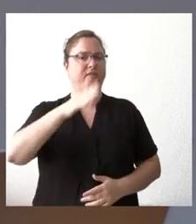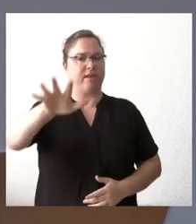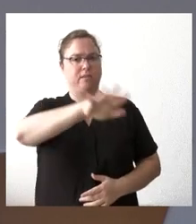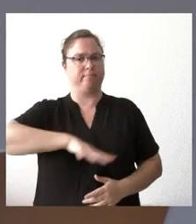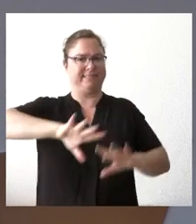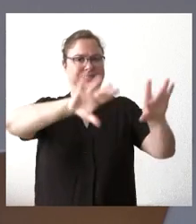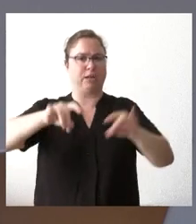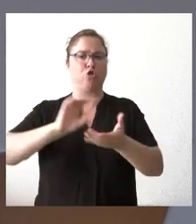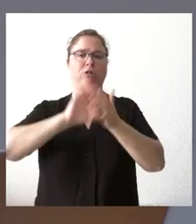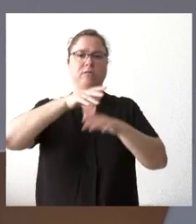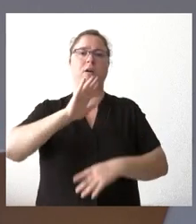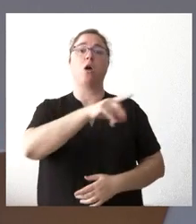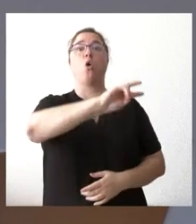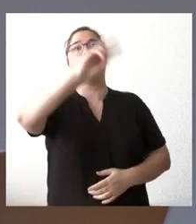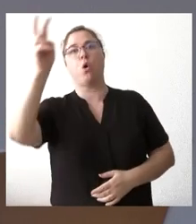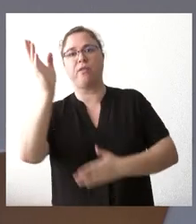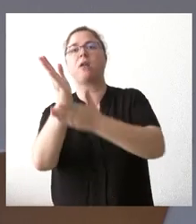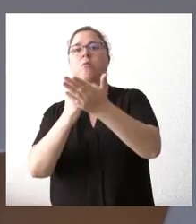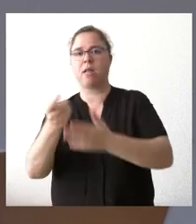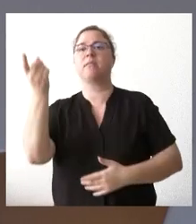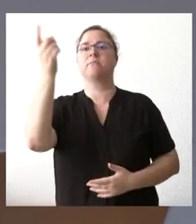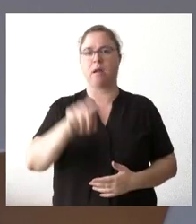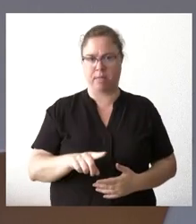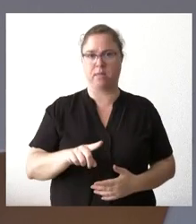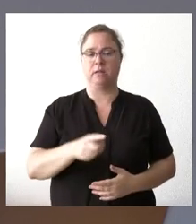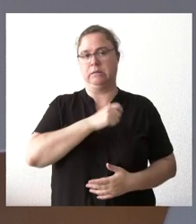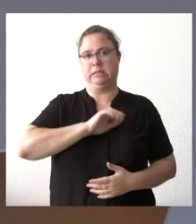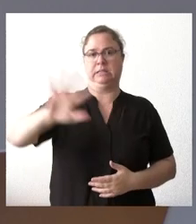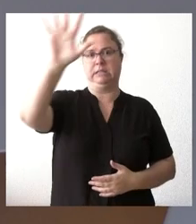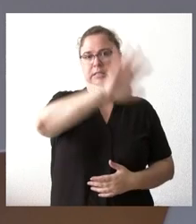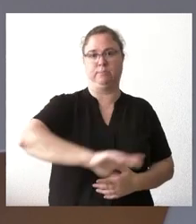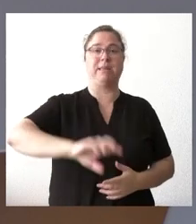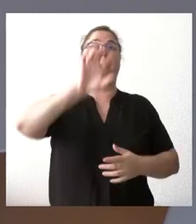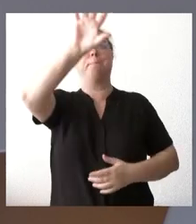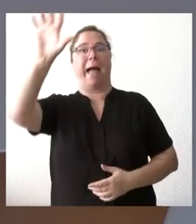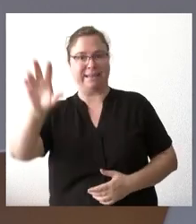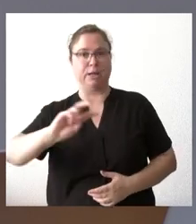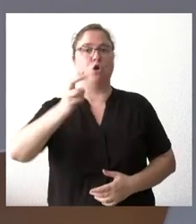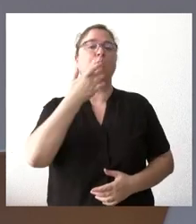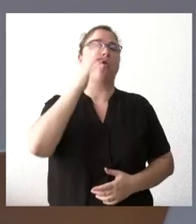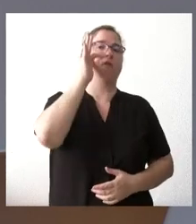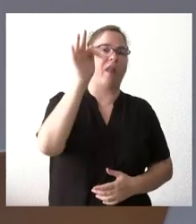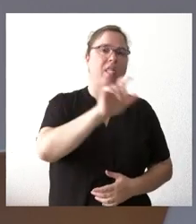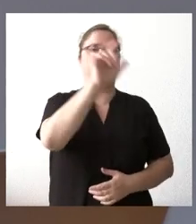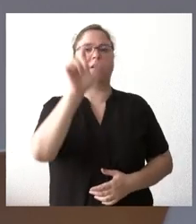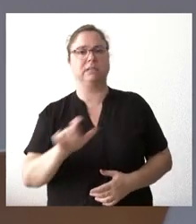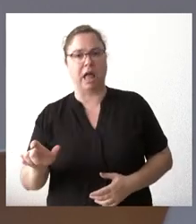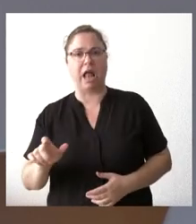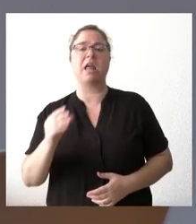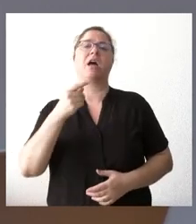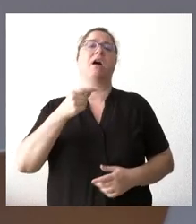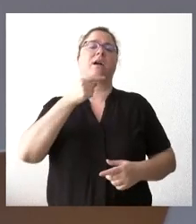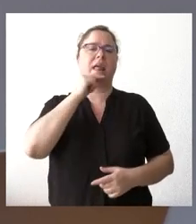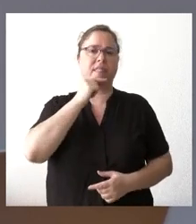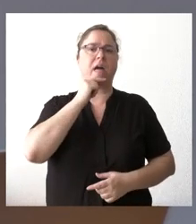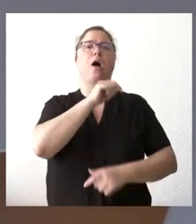León, que afecta a otras comunidades de España, a otros países, Francia, Italia, Grecia, Portugal,